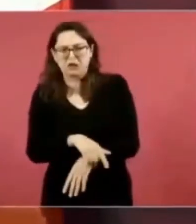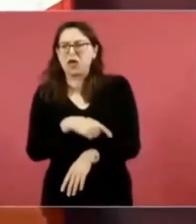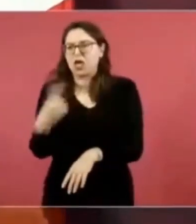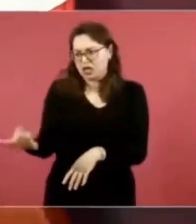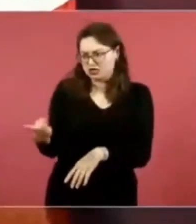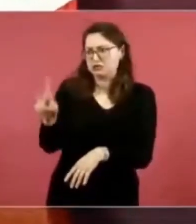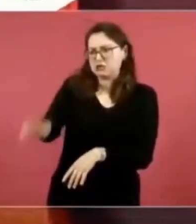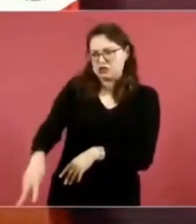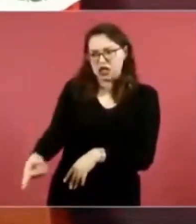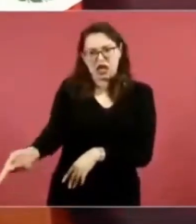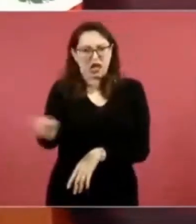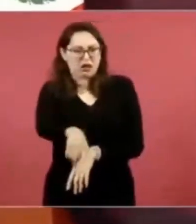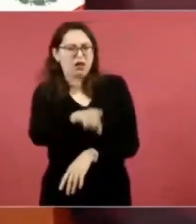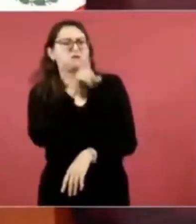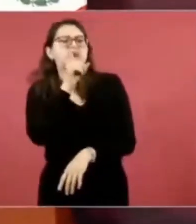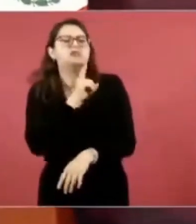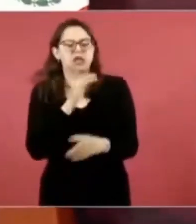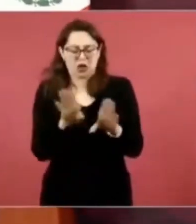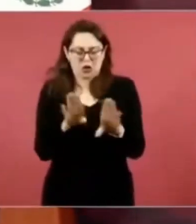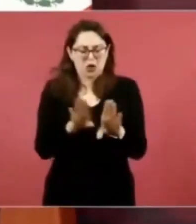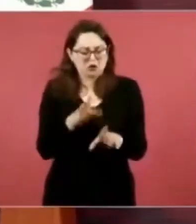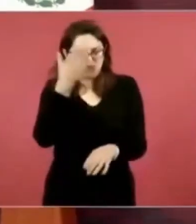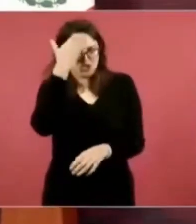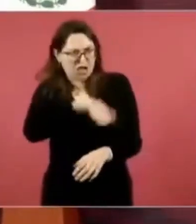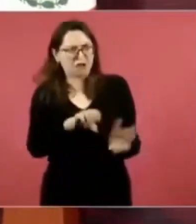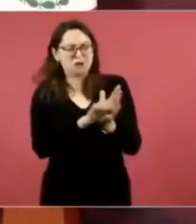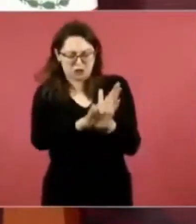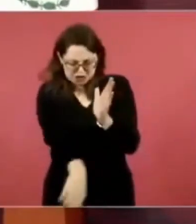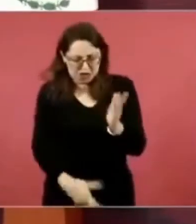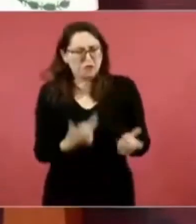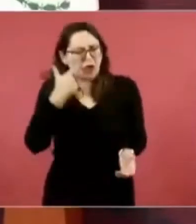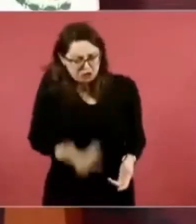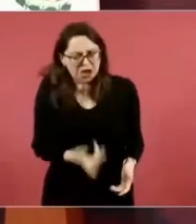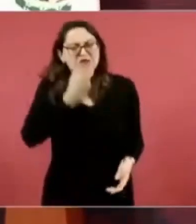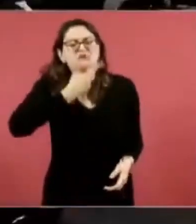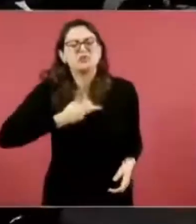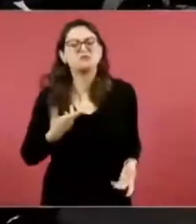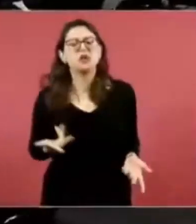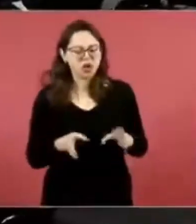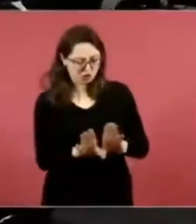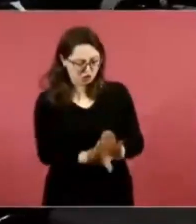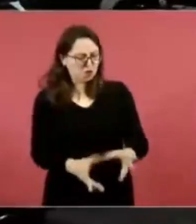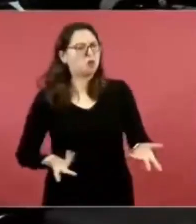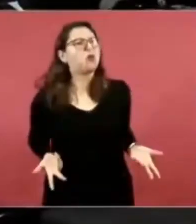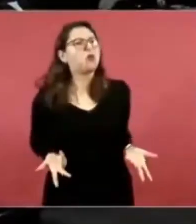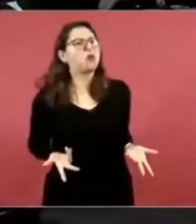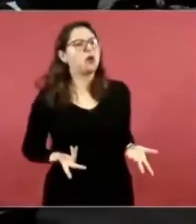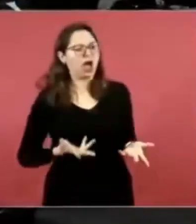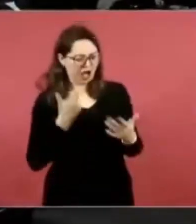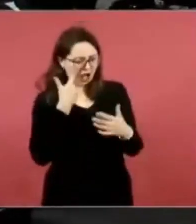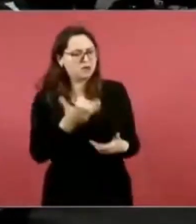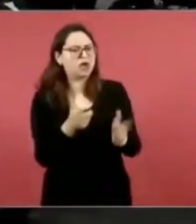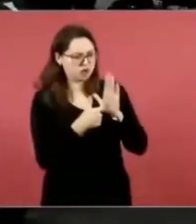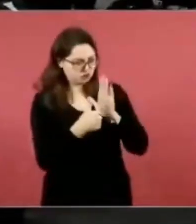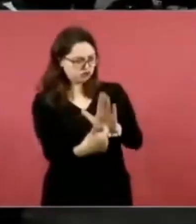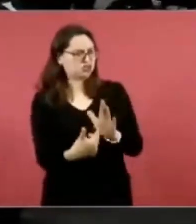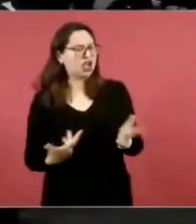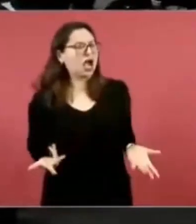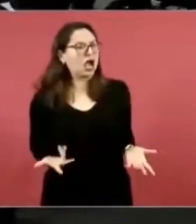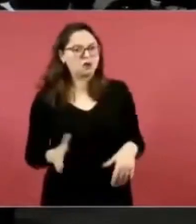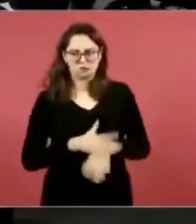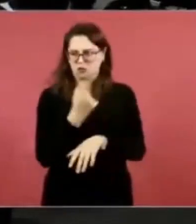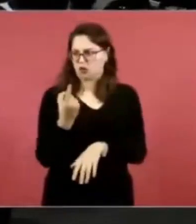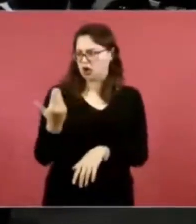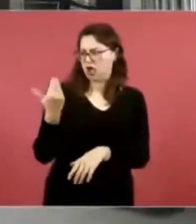otro lo da por falso? Ahorita te doy cuenta. ¿Podría poner aquí el segundo reportaje? Acaban de poner el